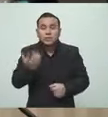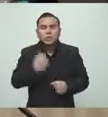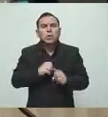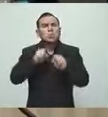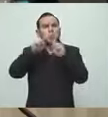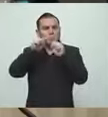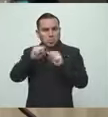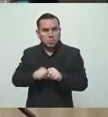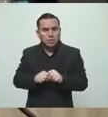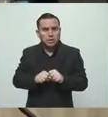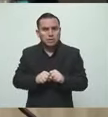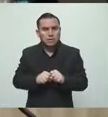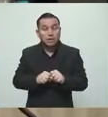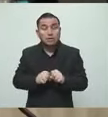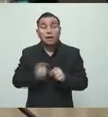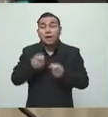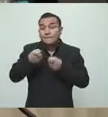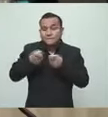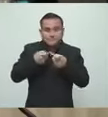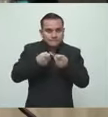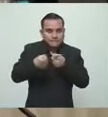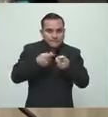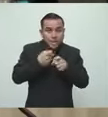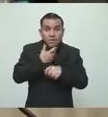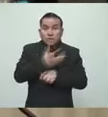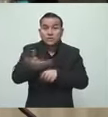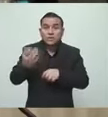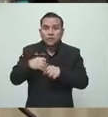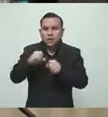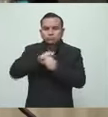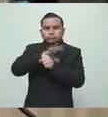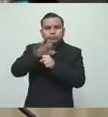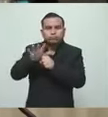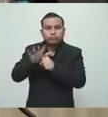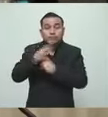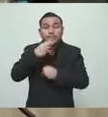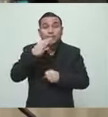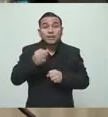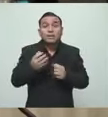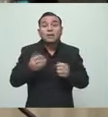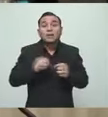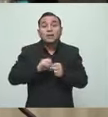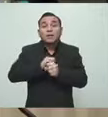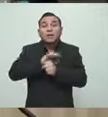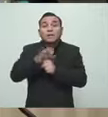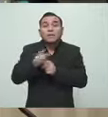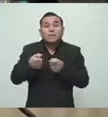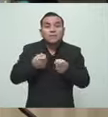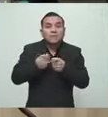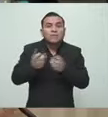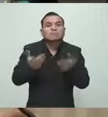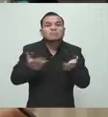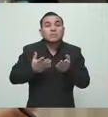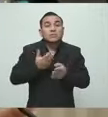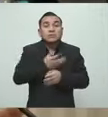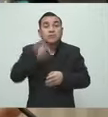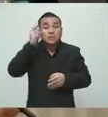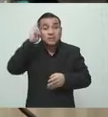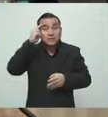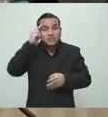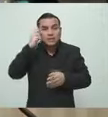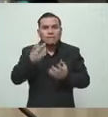poder ir controlando la pandemia. Y controlar la pandemia no significa que no van a haber casos,